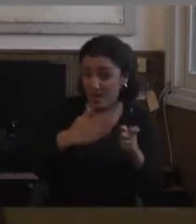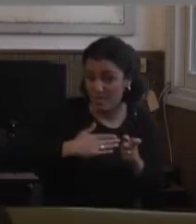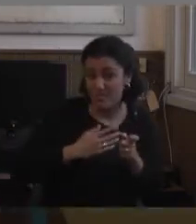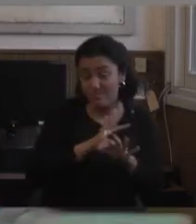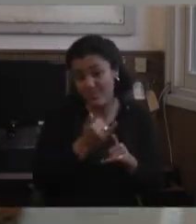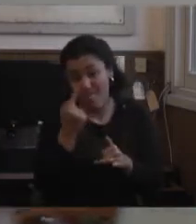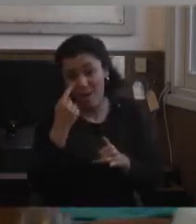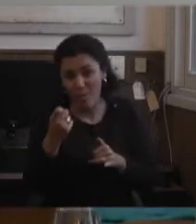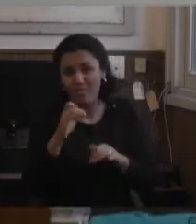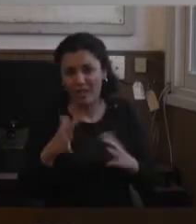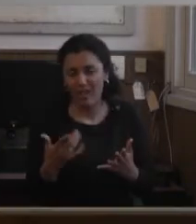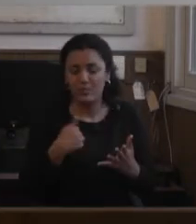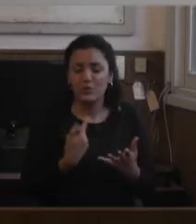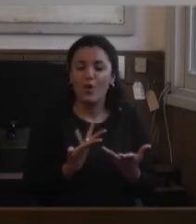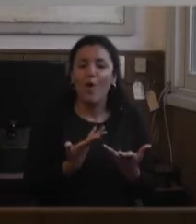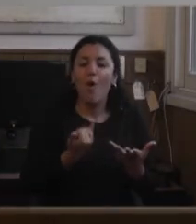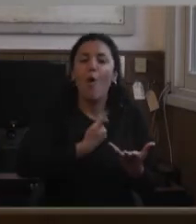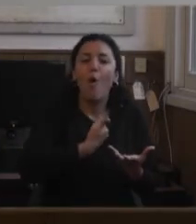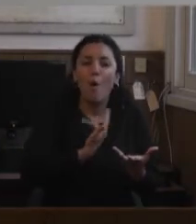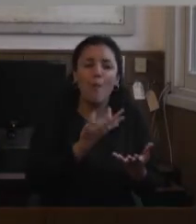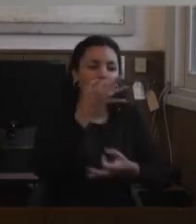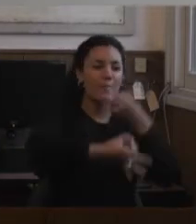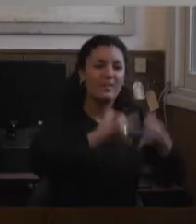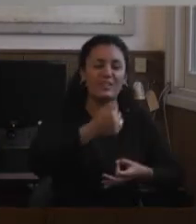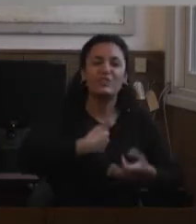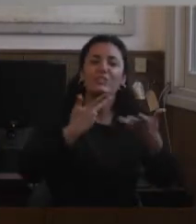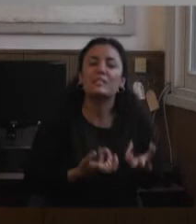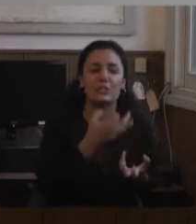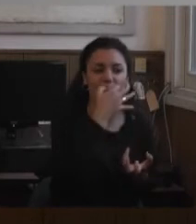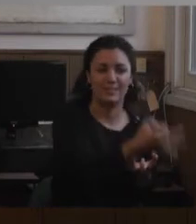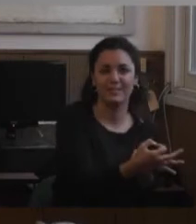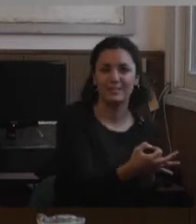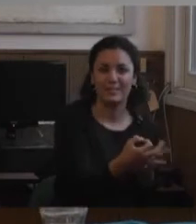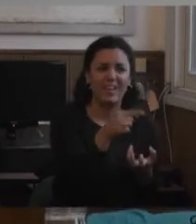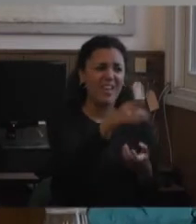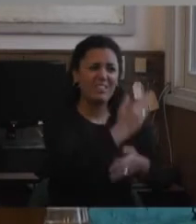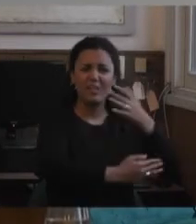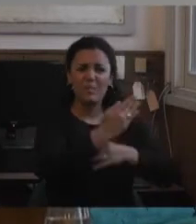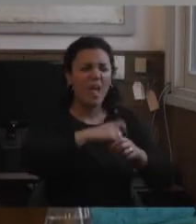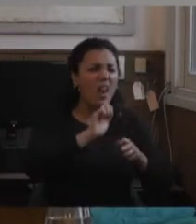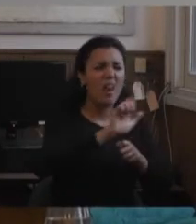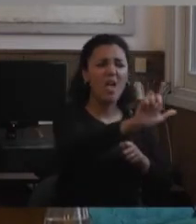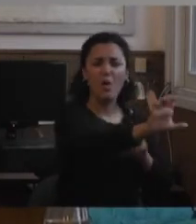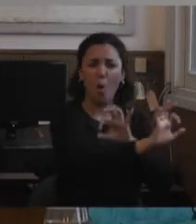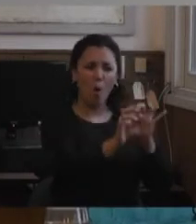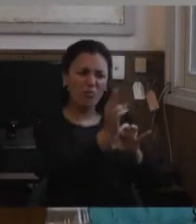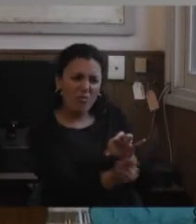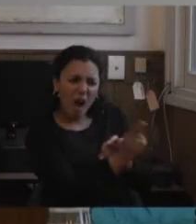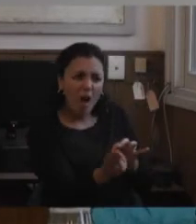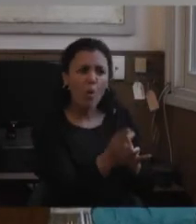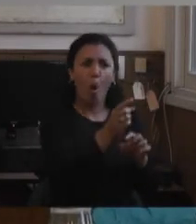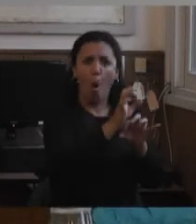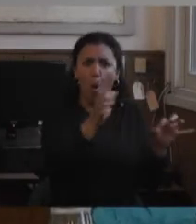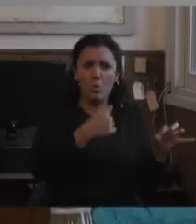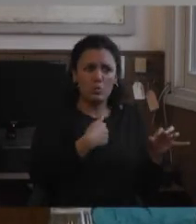cómo transmitir lo que yo quería decir, que la discapacidad no era algo tan lejano, ni era algo tan raro, ni que había que ser especialista.